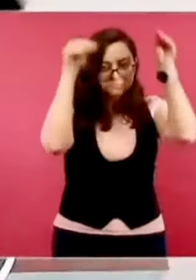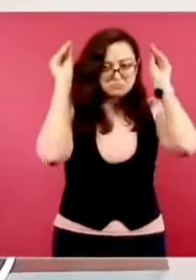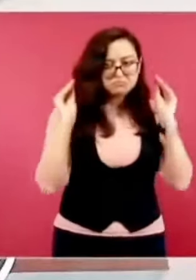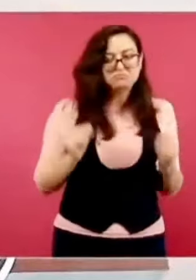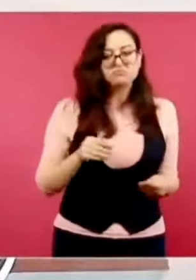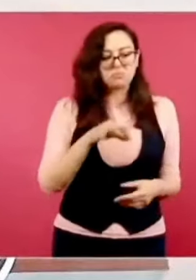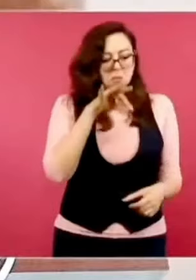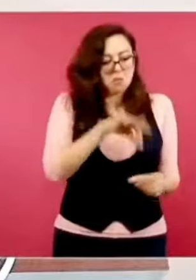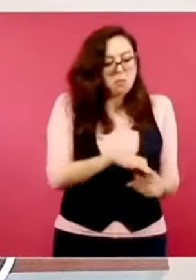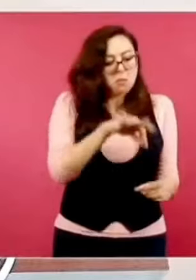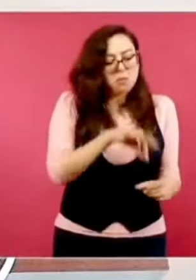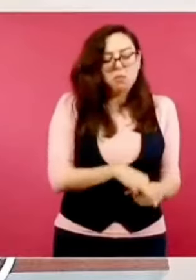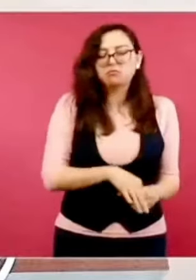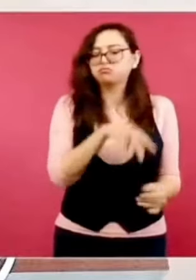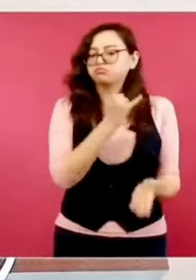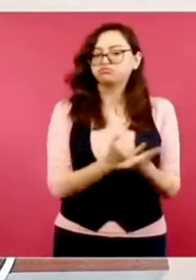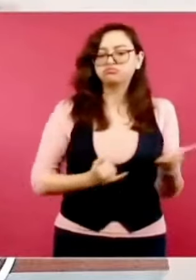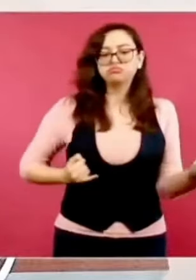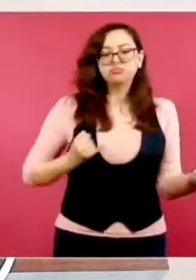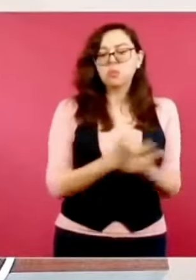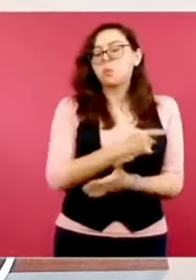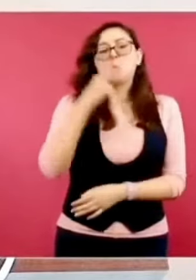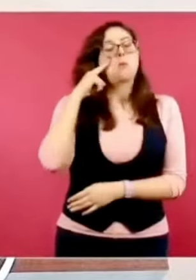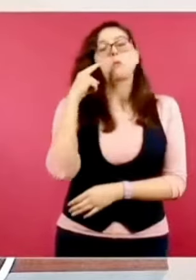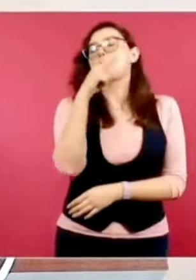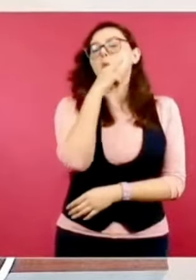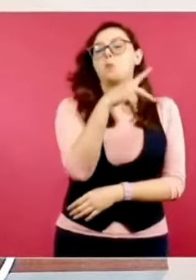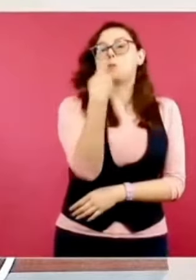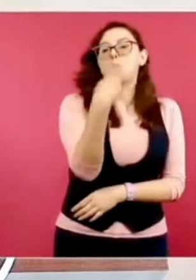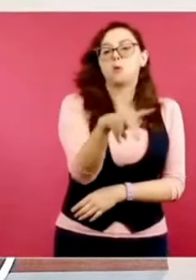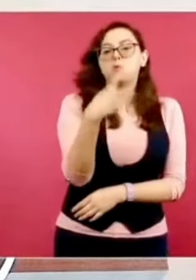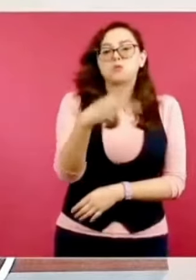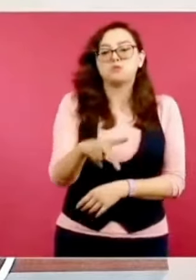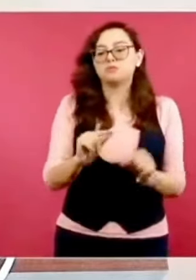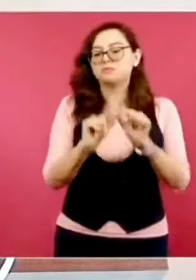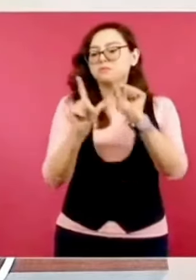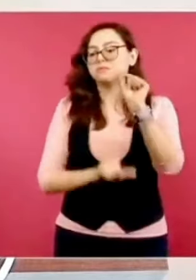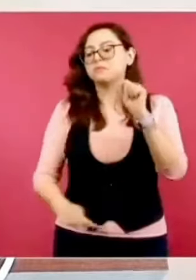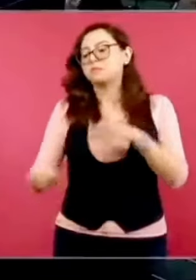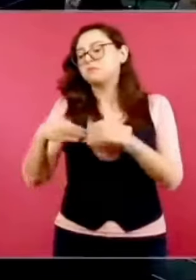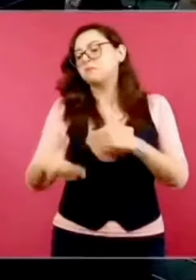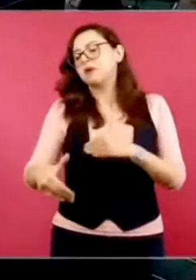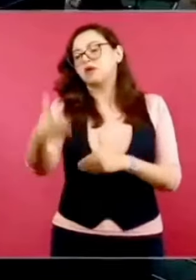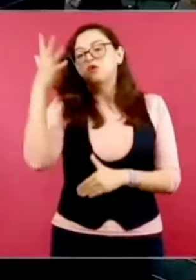decida sobre el destino de México